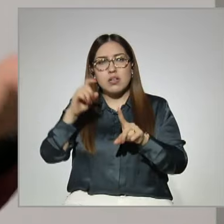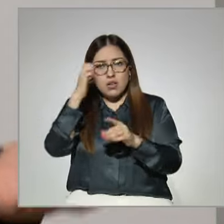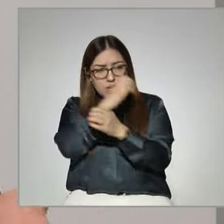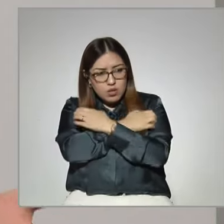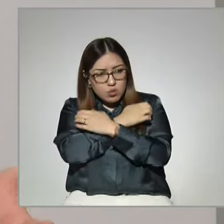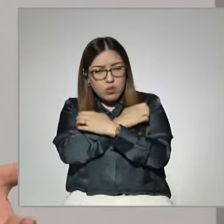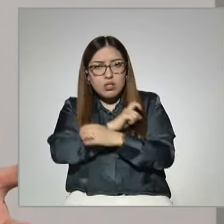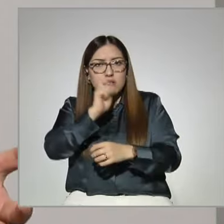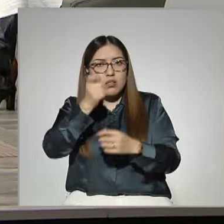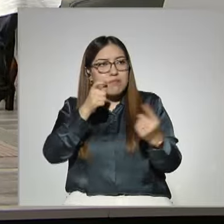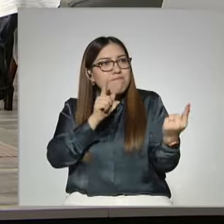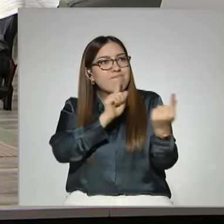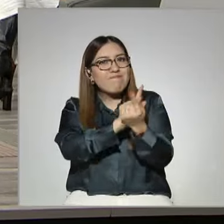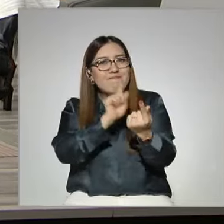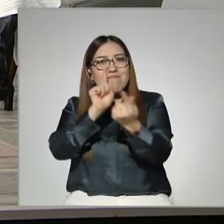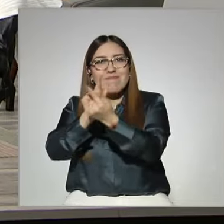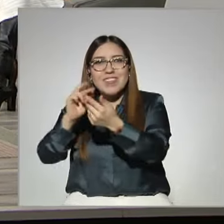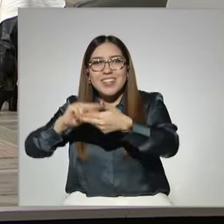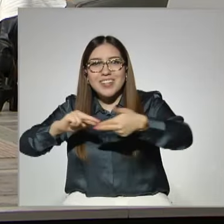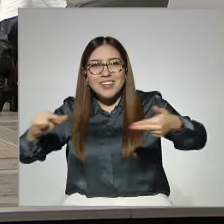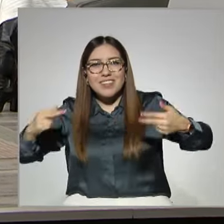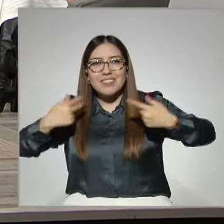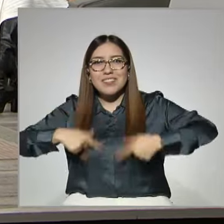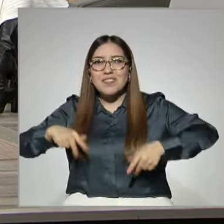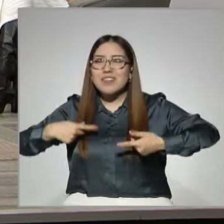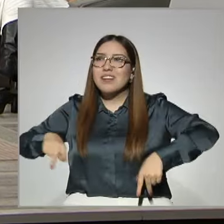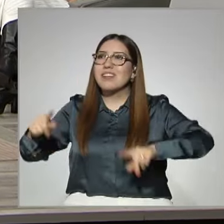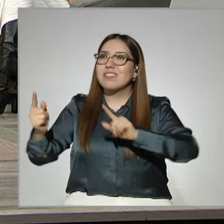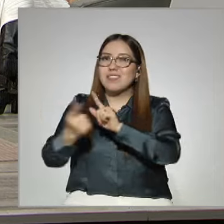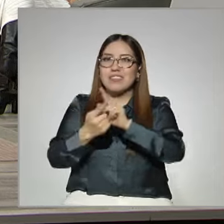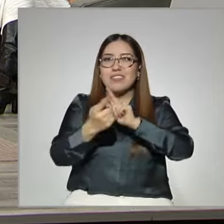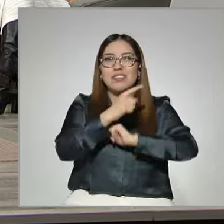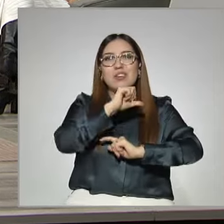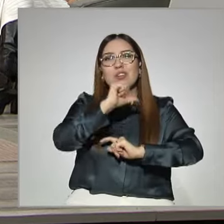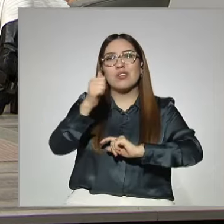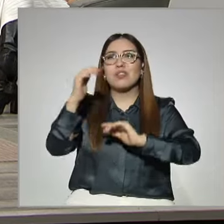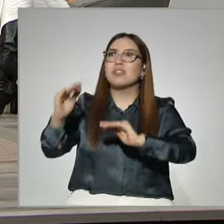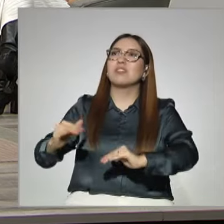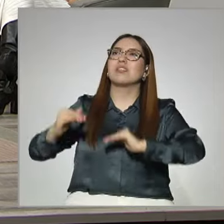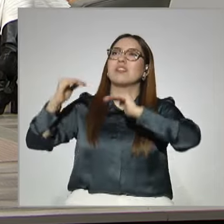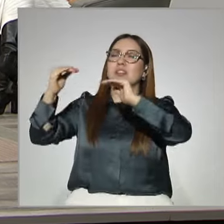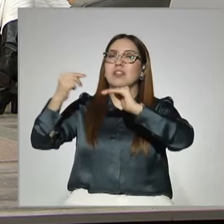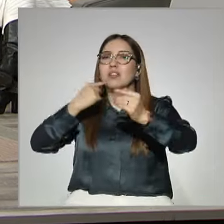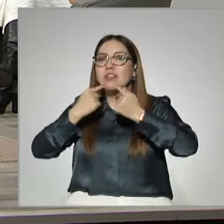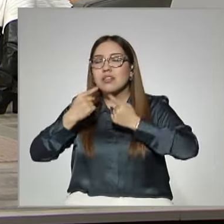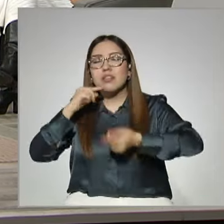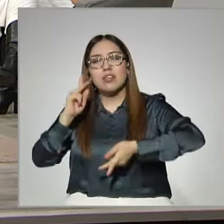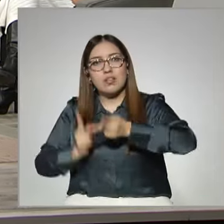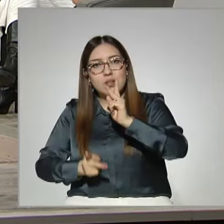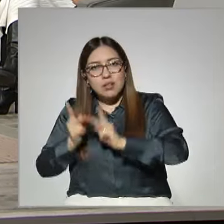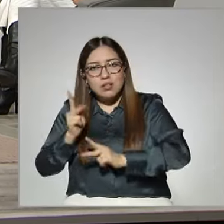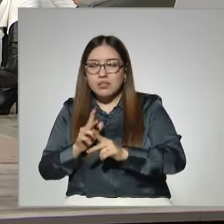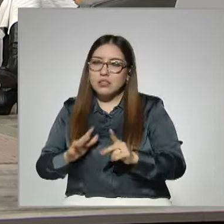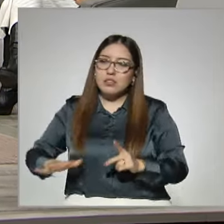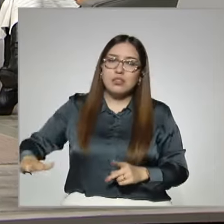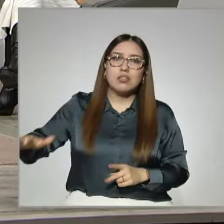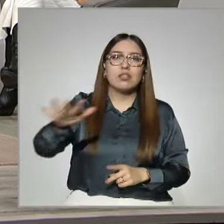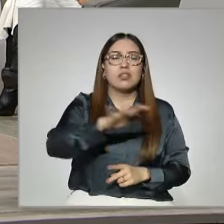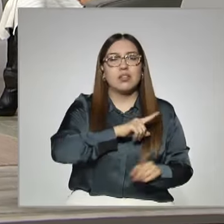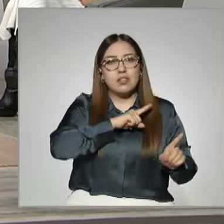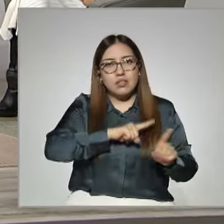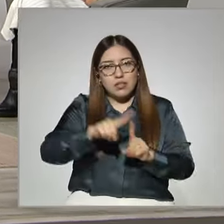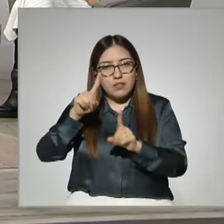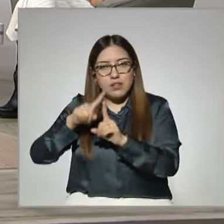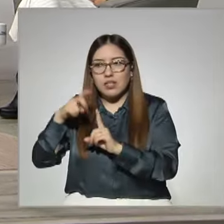relacionarte con otro tipo de personas que te van a llevar a otro tipo de discusiones, a otro tipo de pláticas en tu entorno, que te van a llevar a